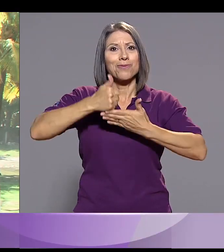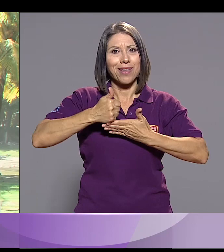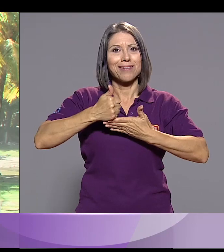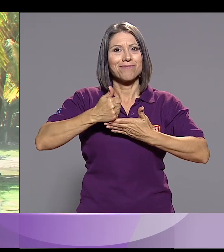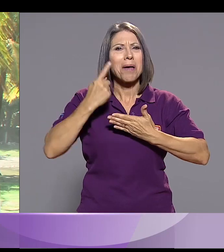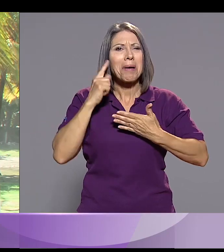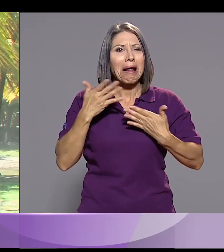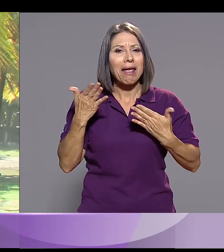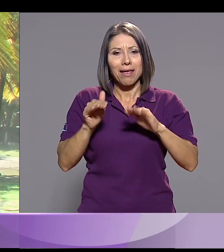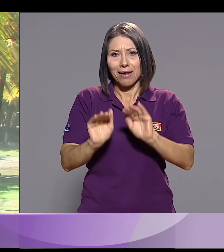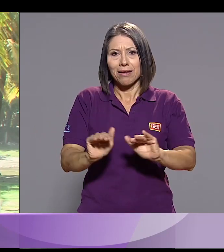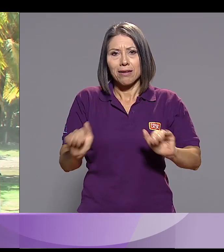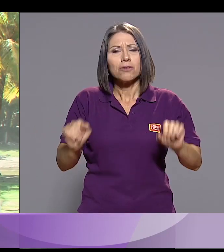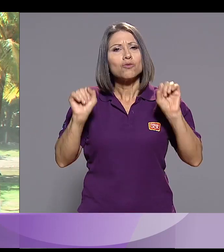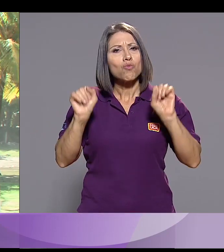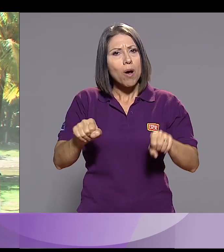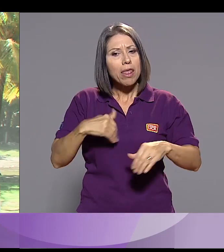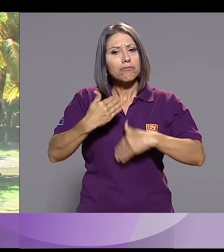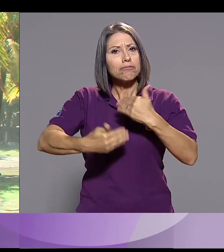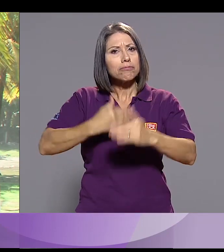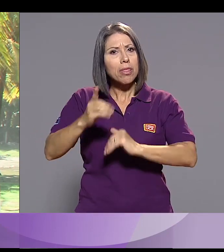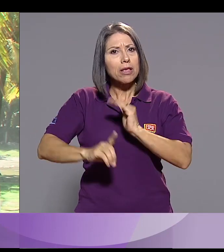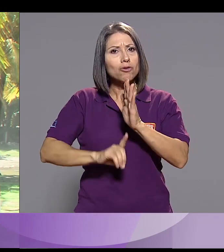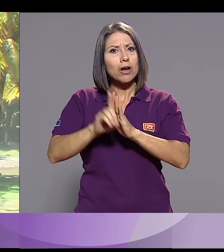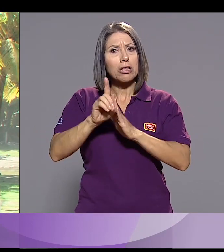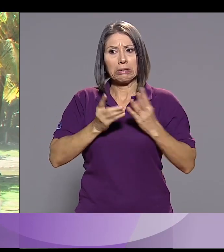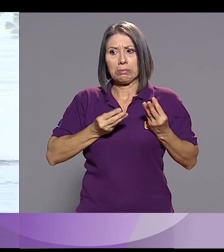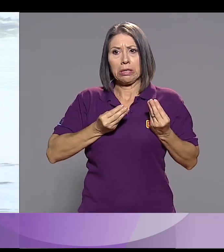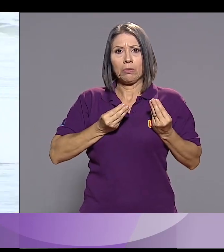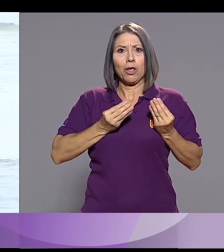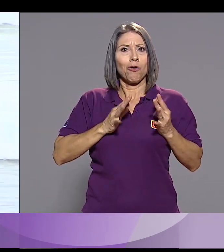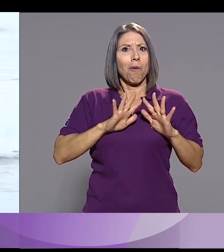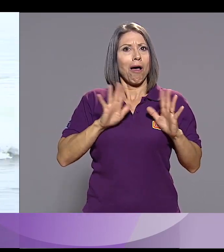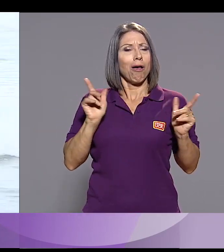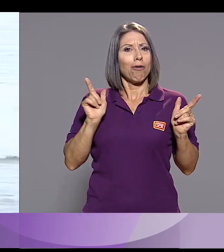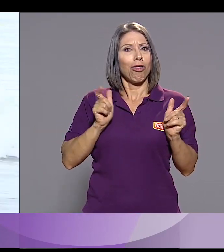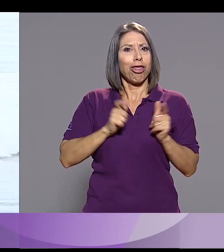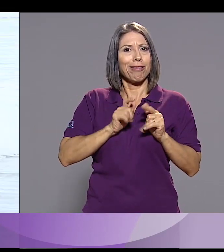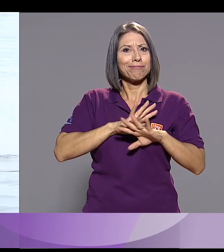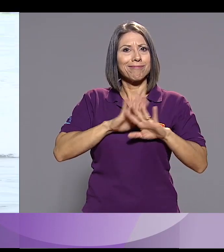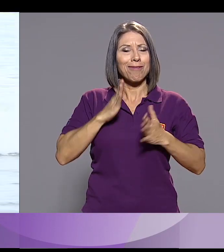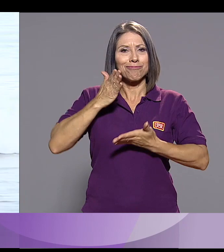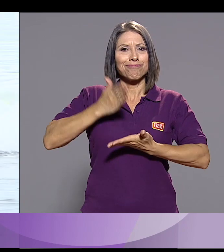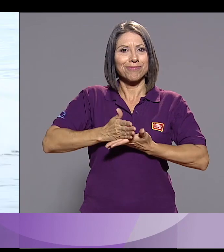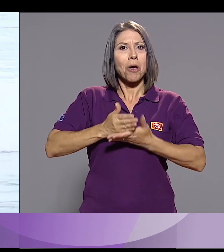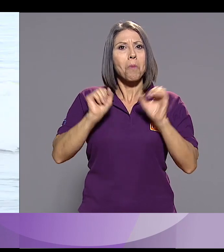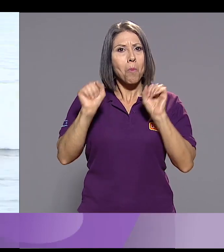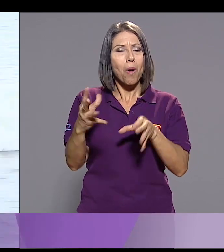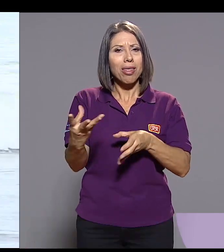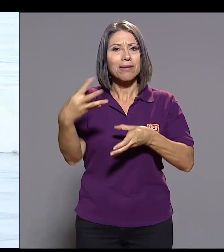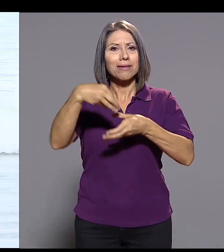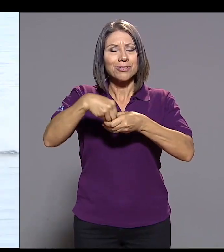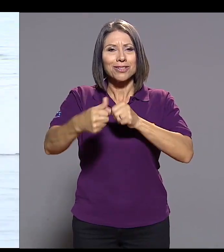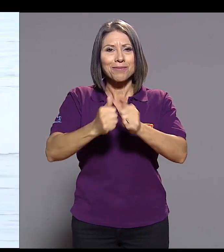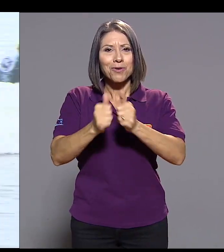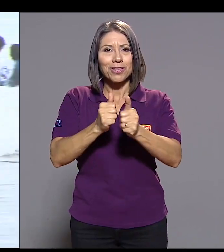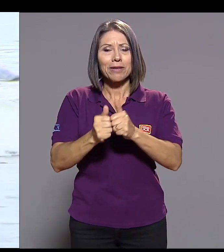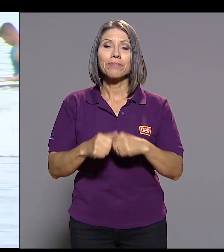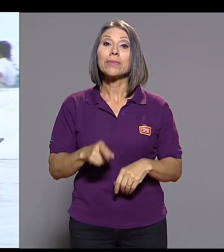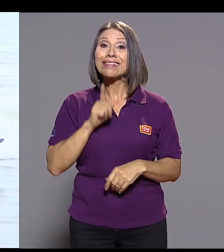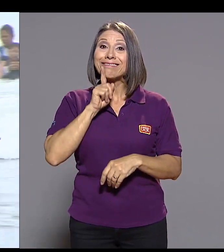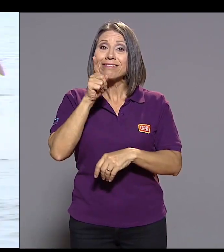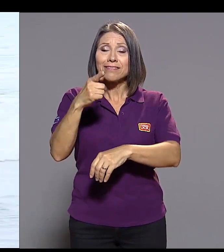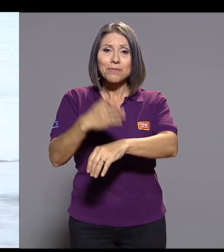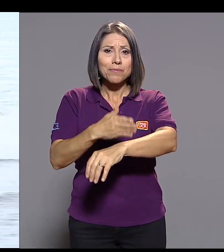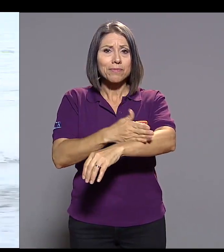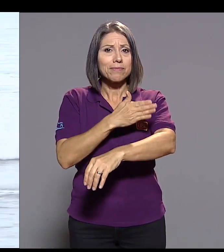los naturales, nos van a ayudar para que los niños puedan ir desarrollando y quitando